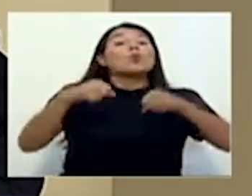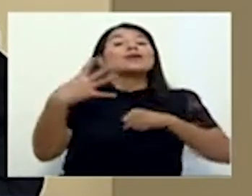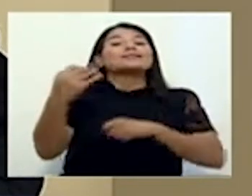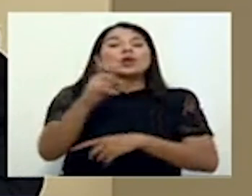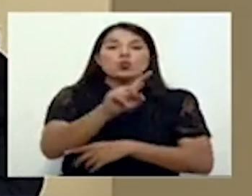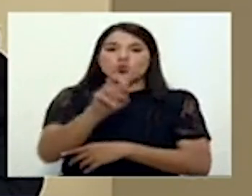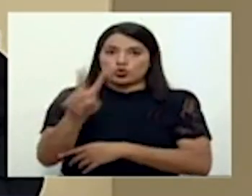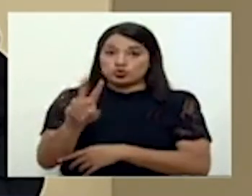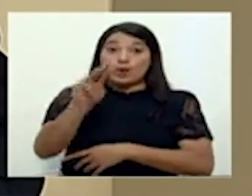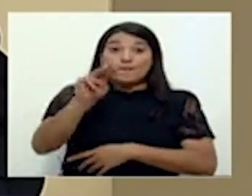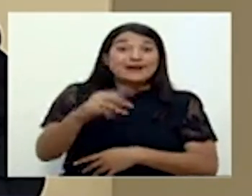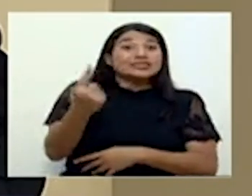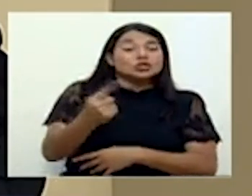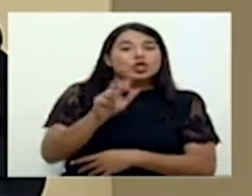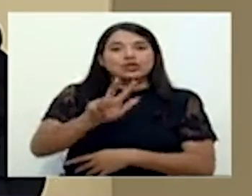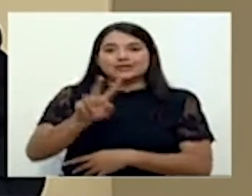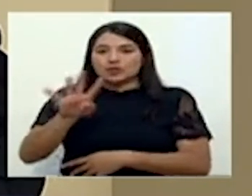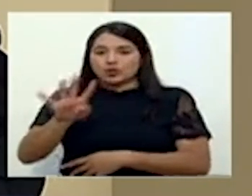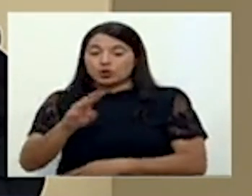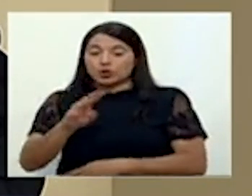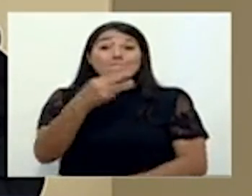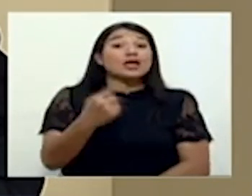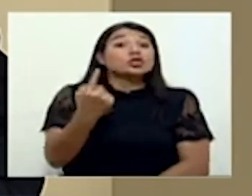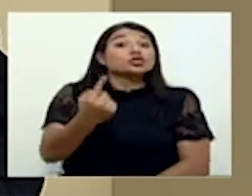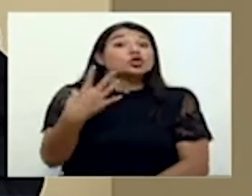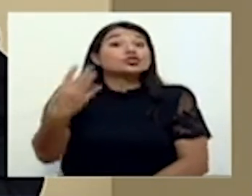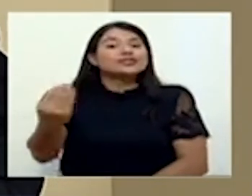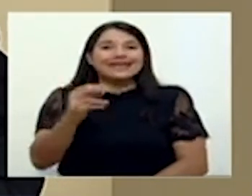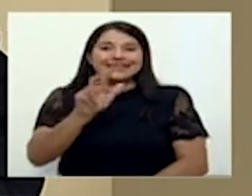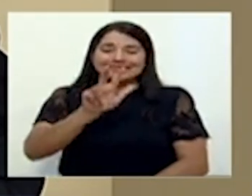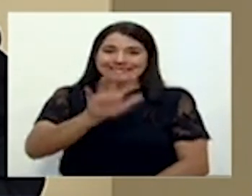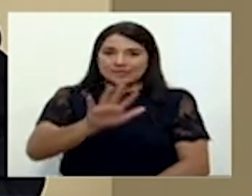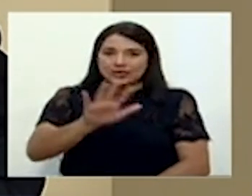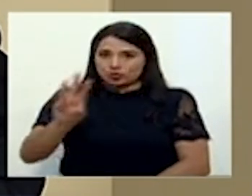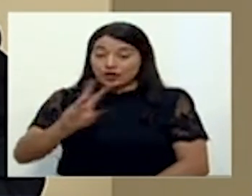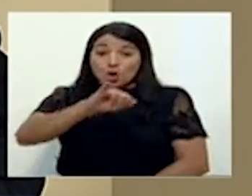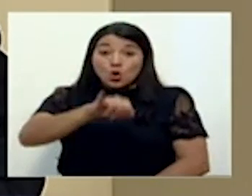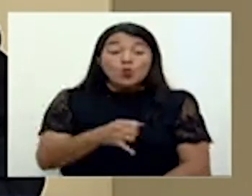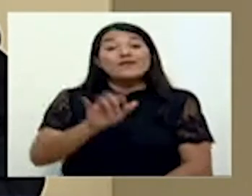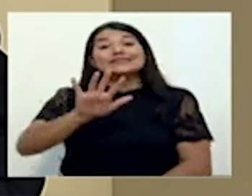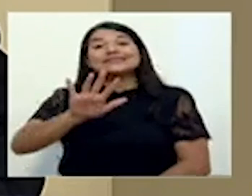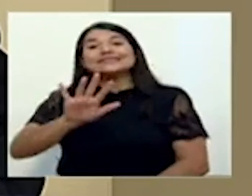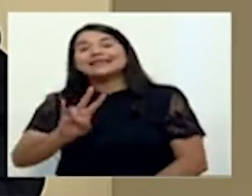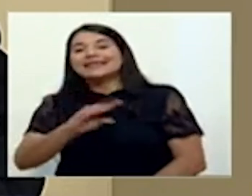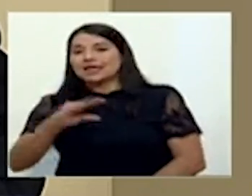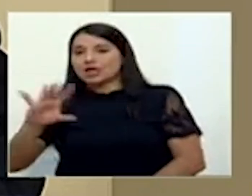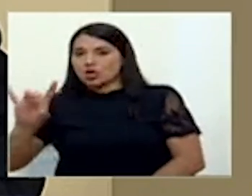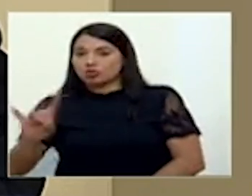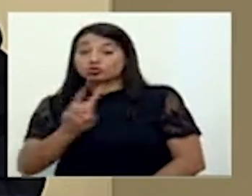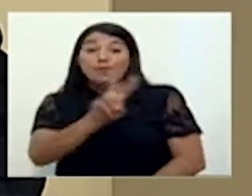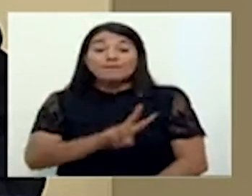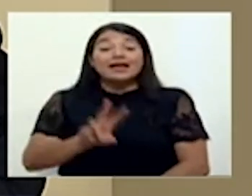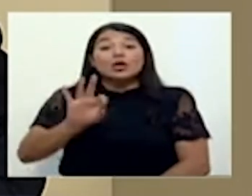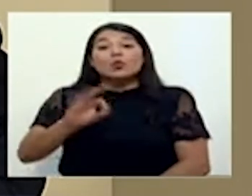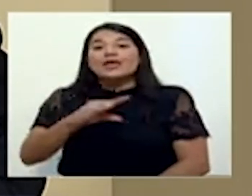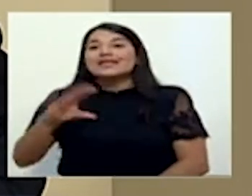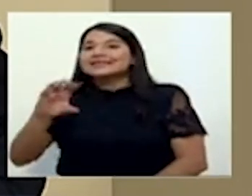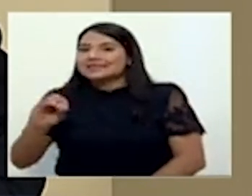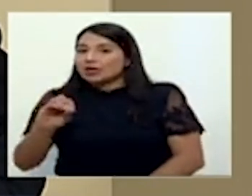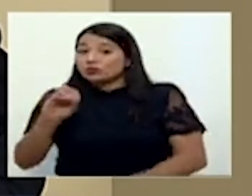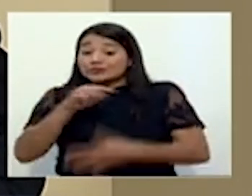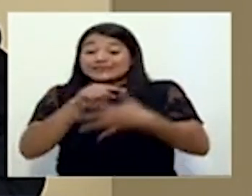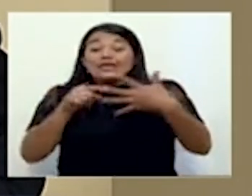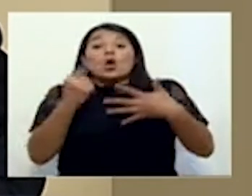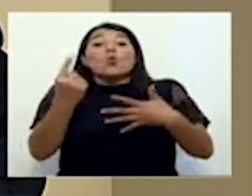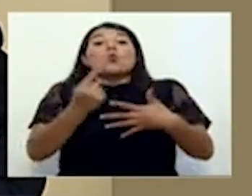martes tres y cuatro, los miércoles cinco y seis, los jueves siete y ocho, los viernes nueve y cero,